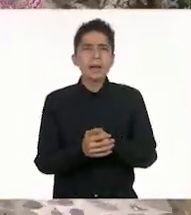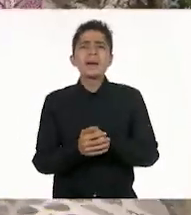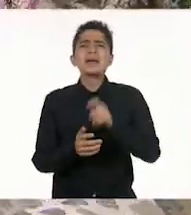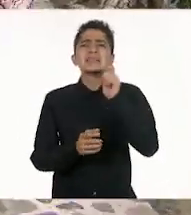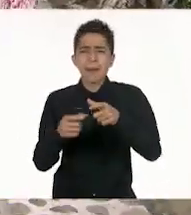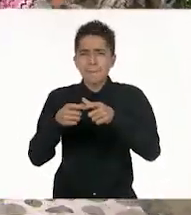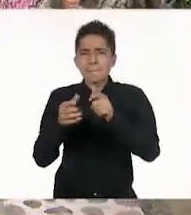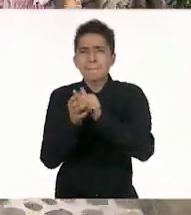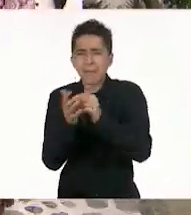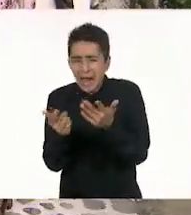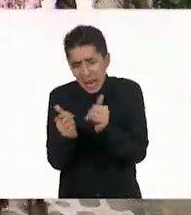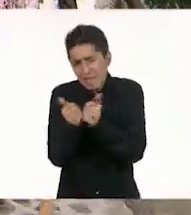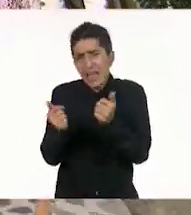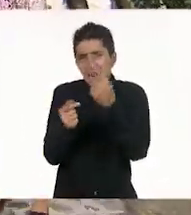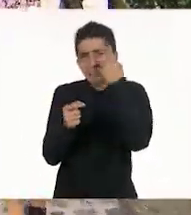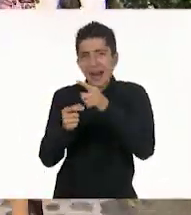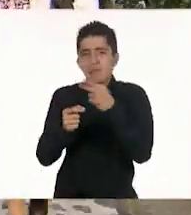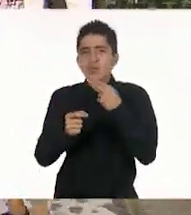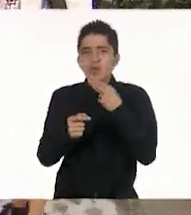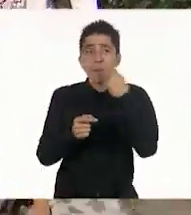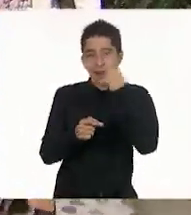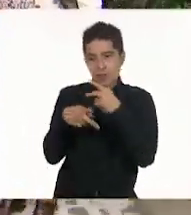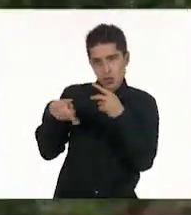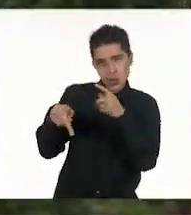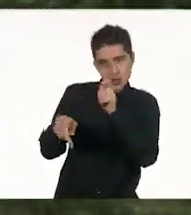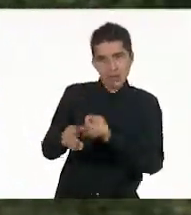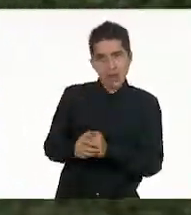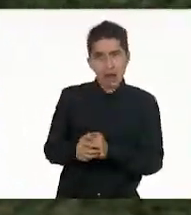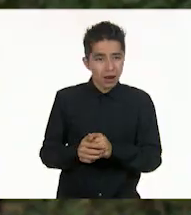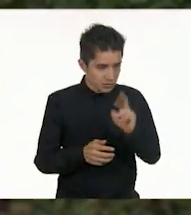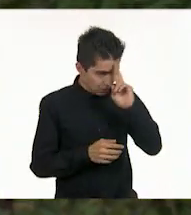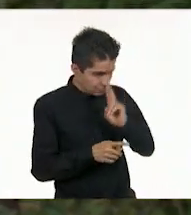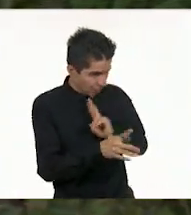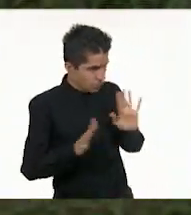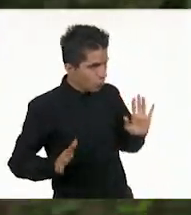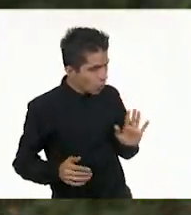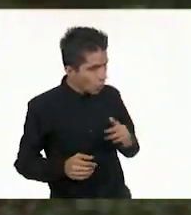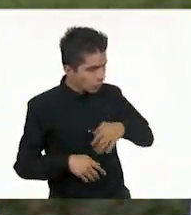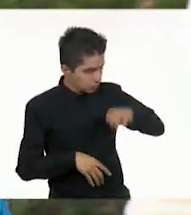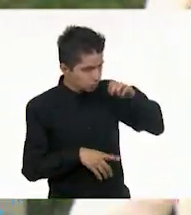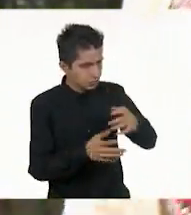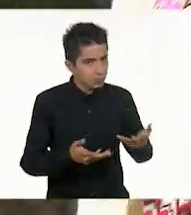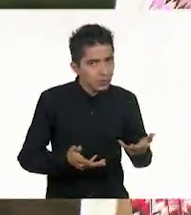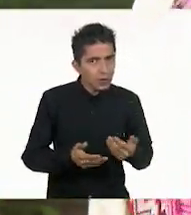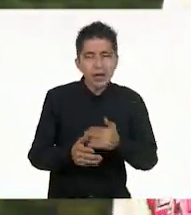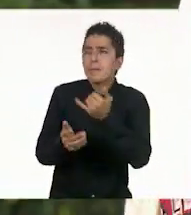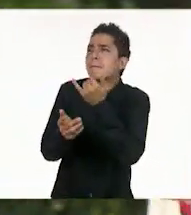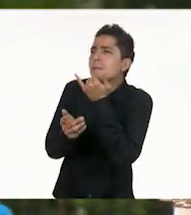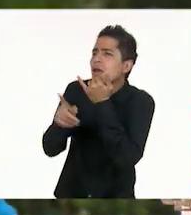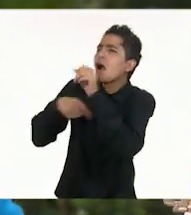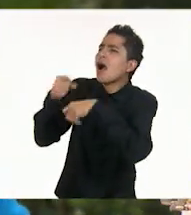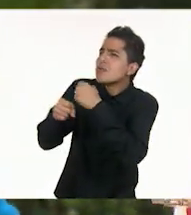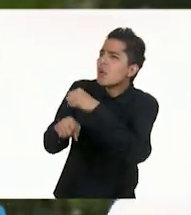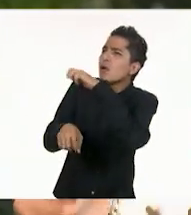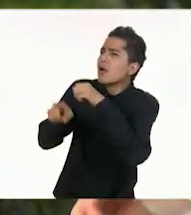sus galanes. Óyeme, niña. Más respeto para tus mayores, ¿eh? Perdón, señor. ¿Qué hora tiene?